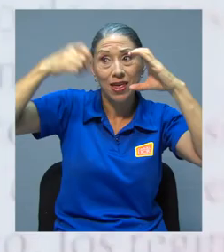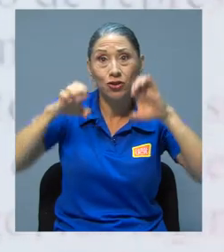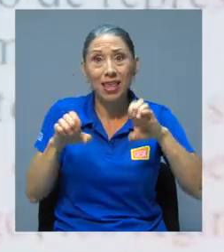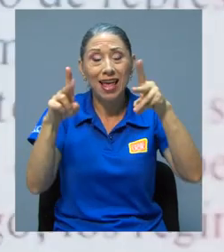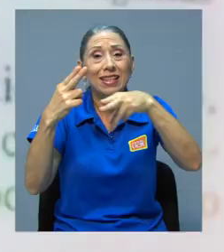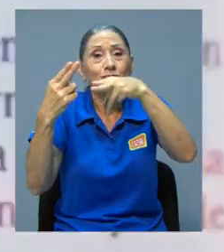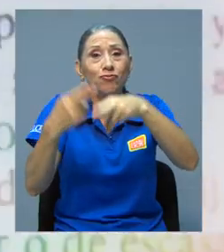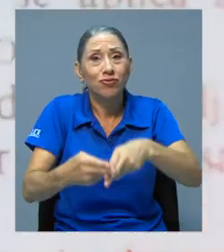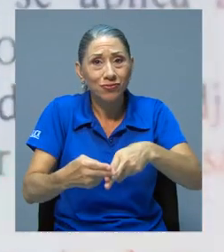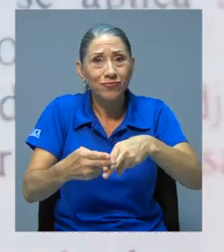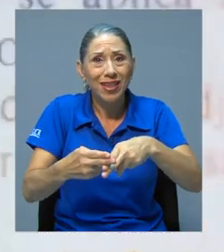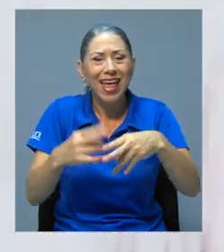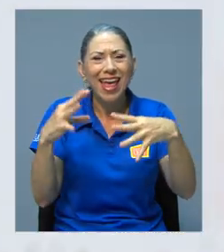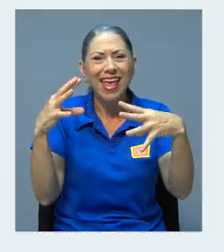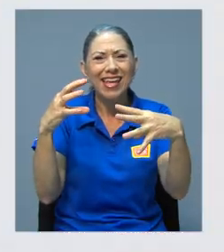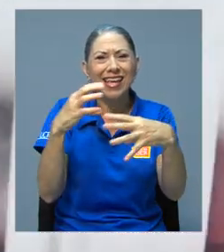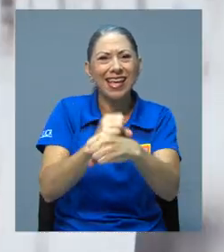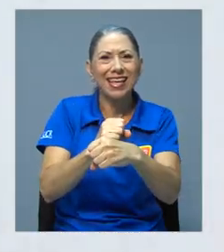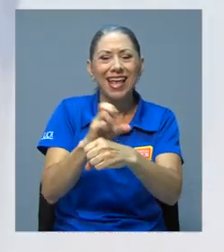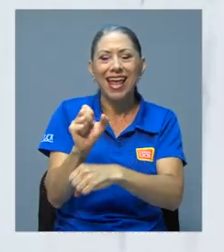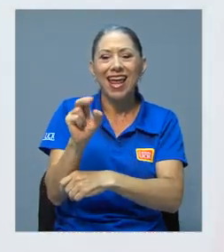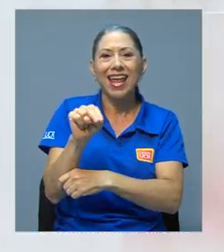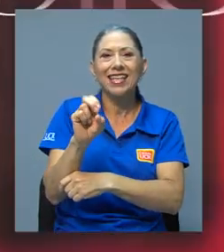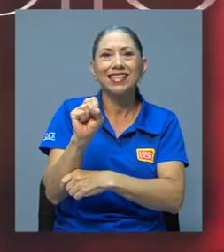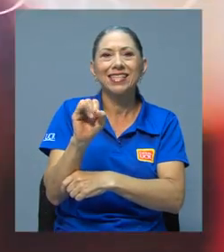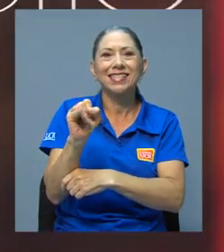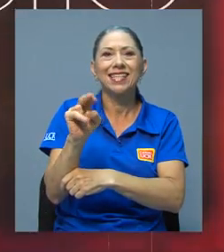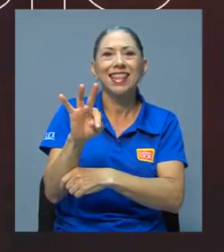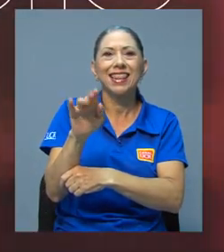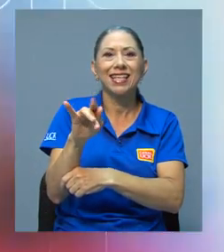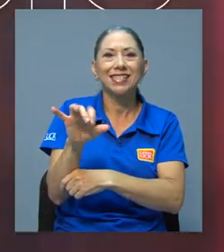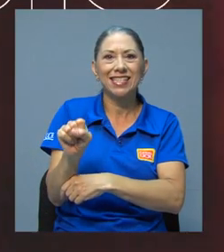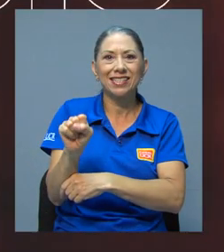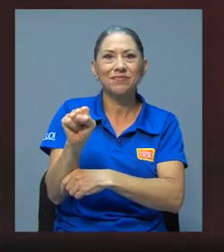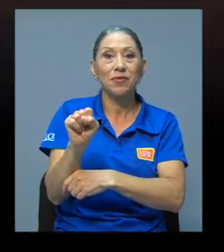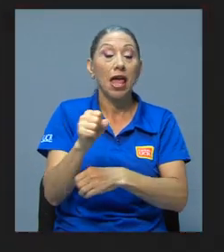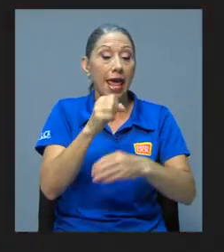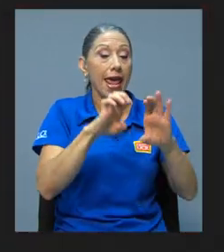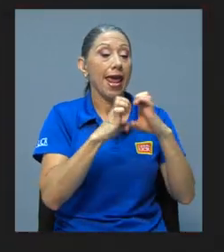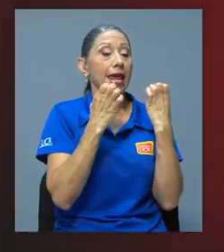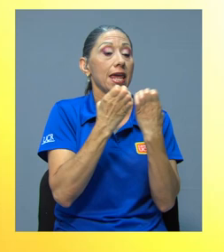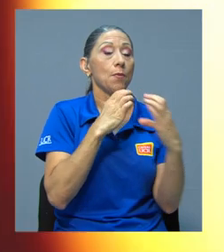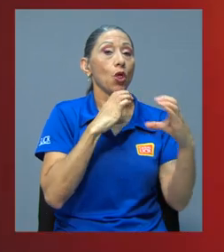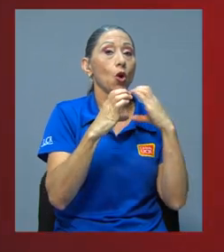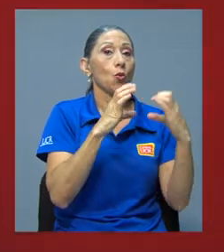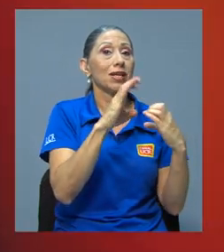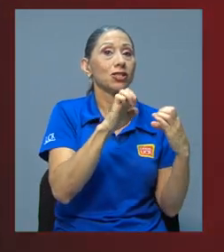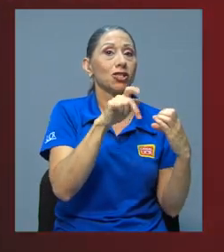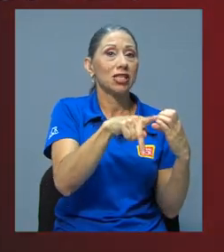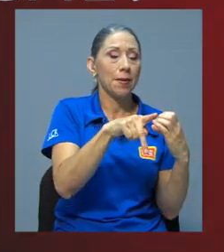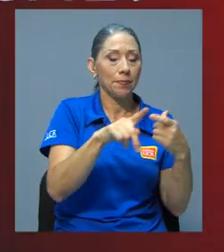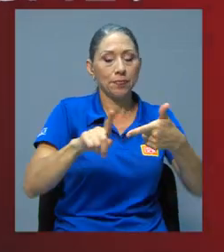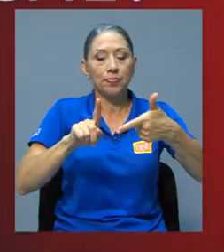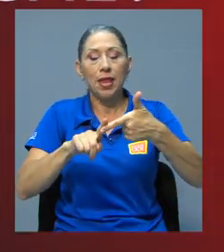didácticos denominada En Síntesis. Un trabajo colaborativo entre el equipo de comunicación del CIEP, personas